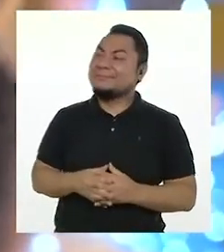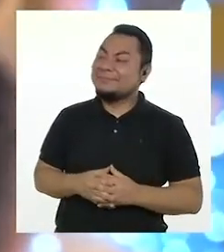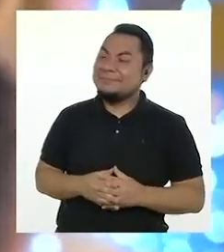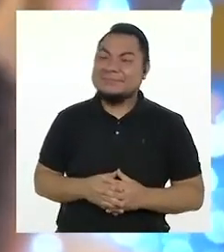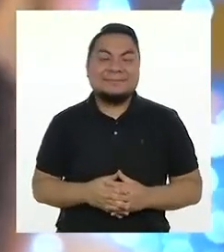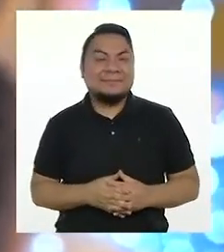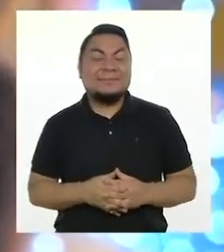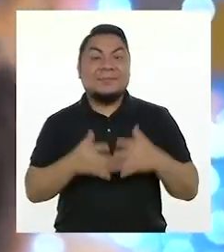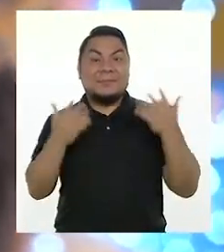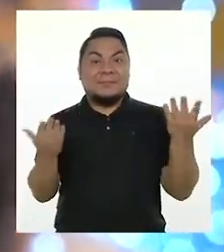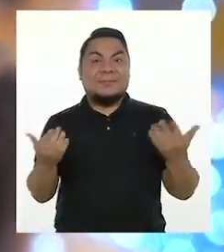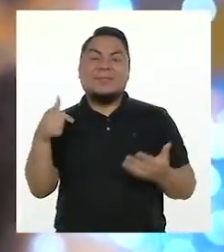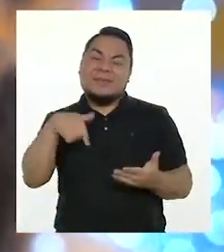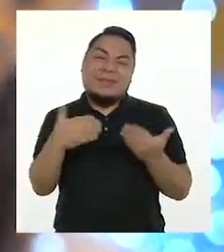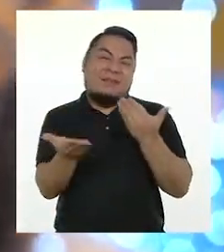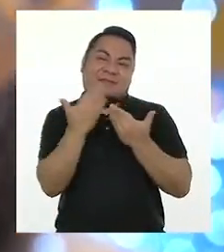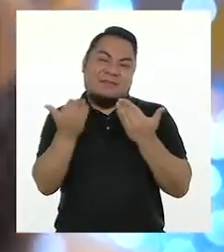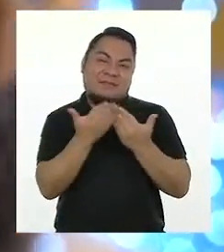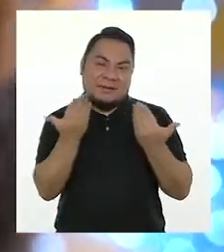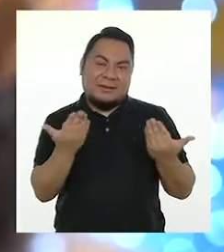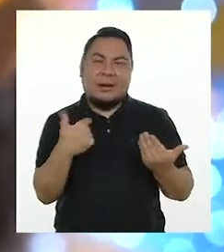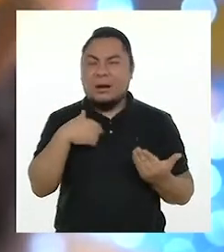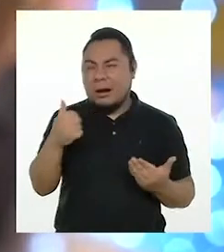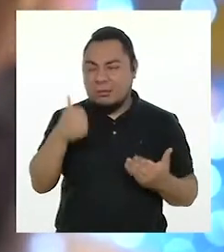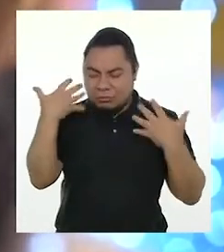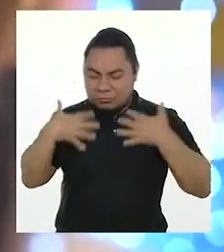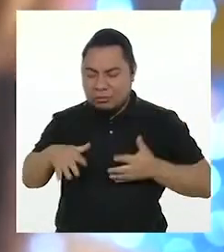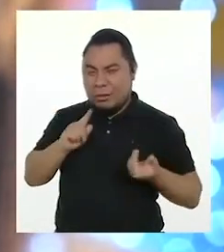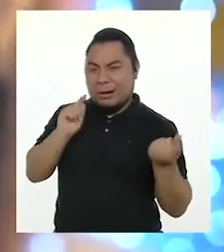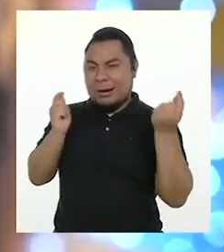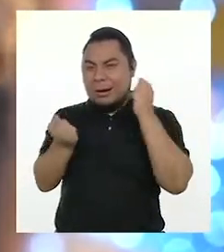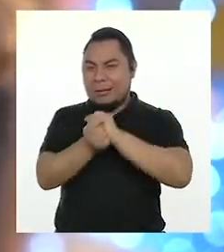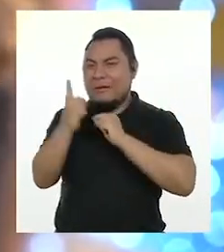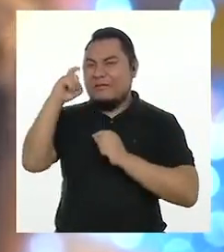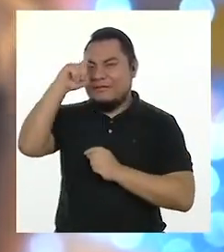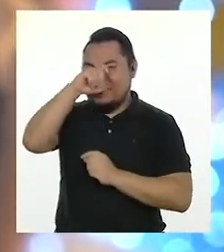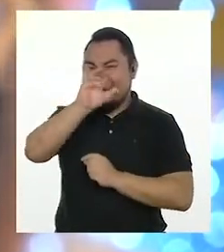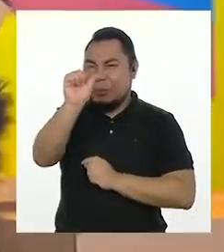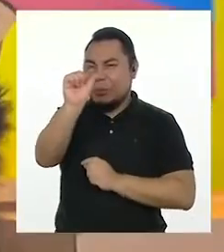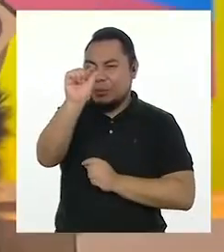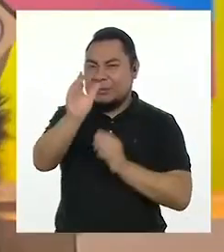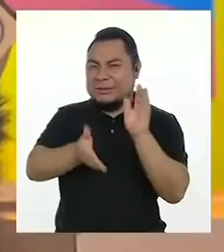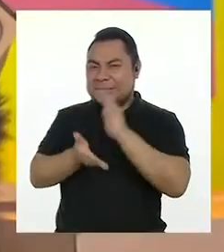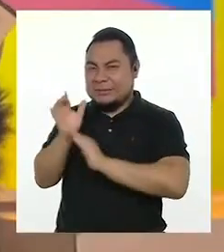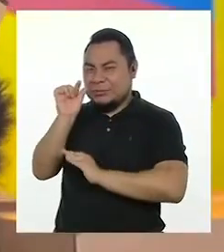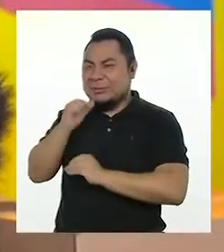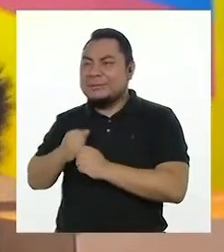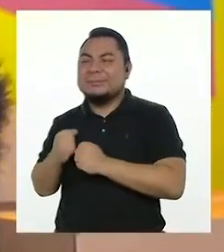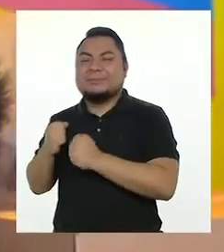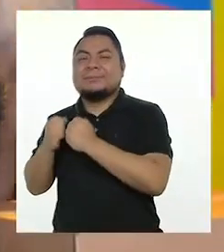Ah, este debió ser muy fácil. Voy a conseguir un disfraz más difícil. No te vayas.